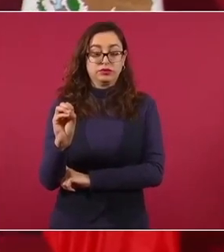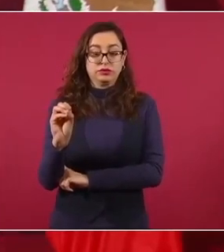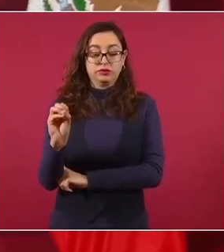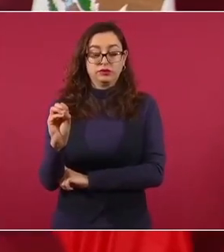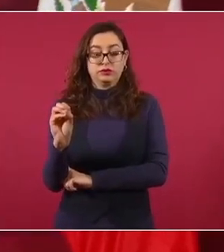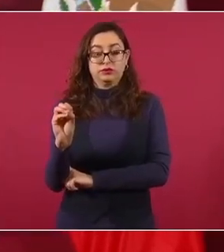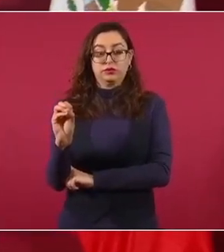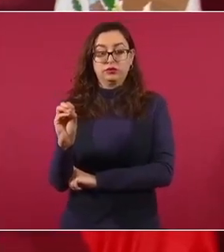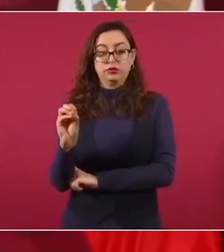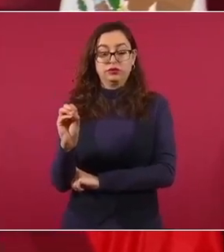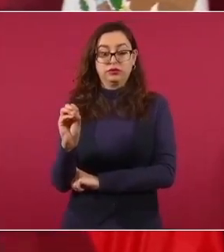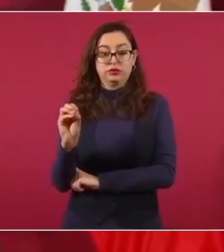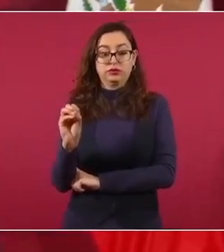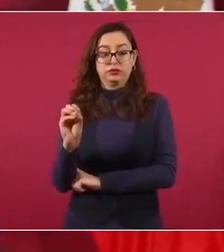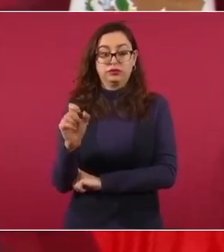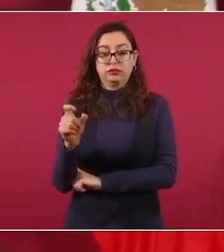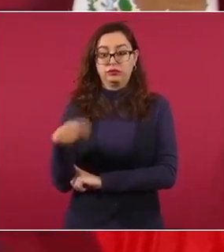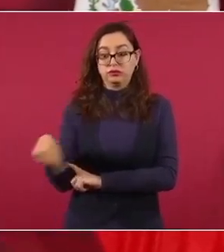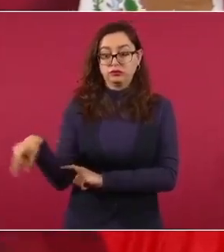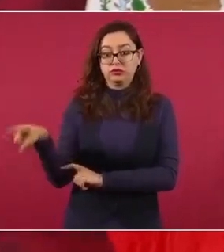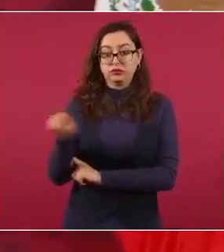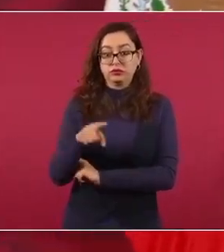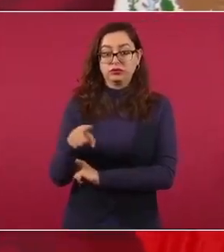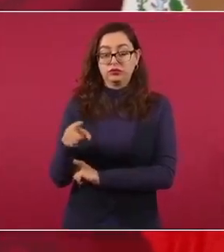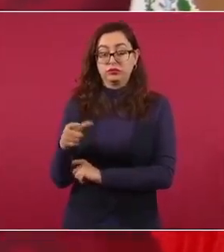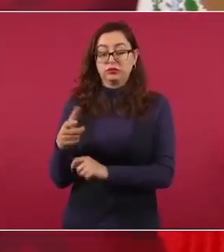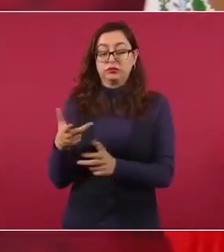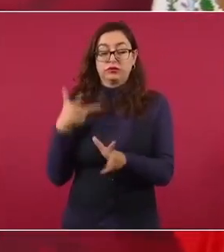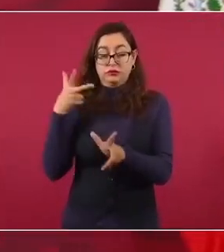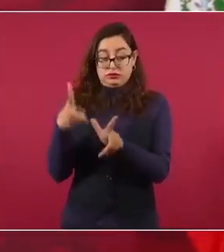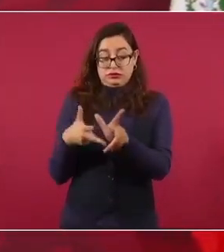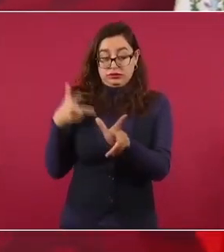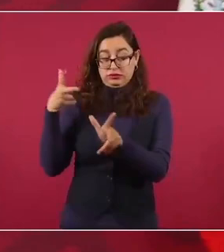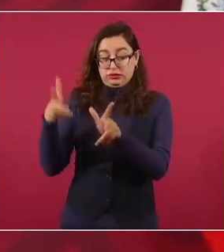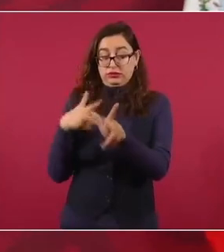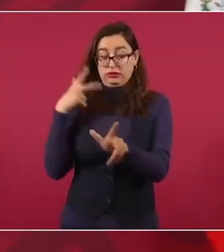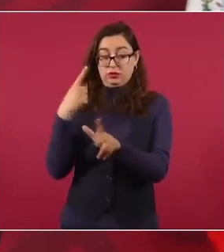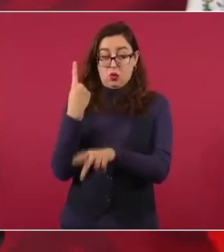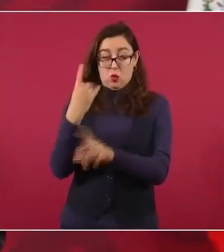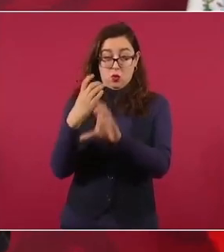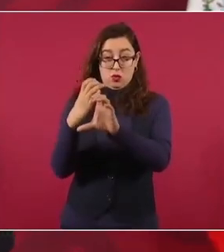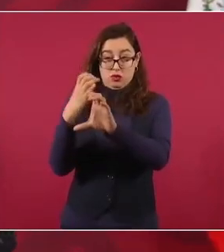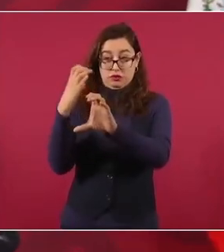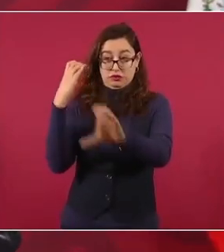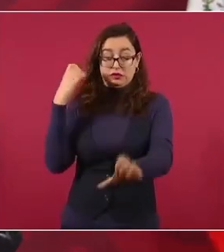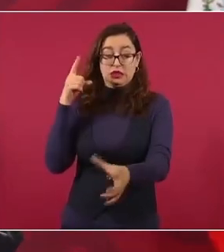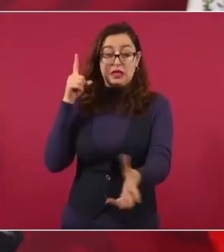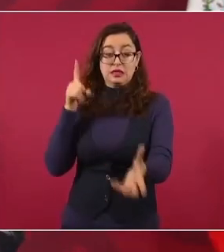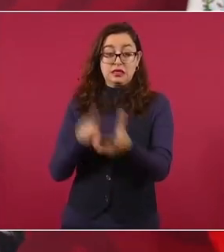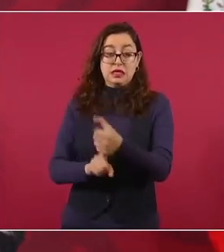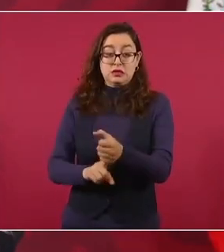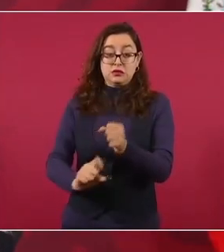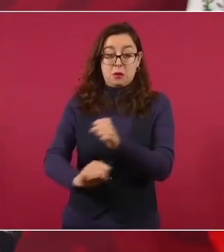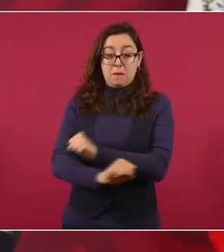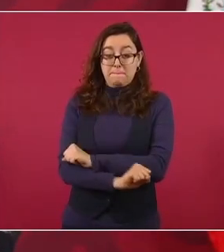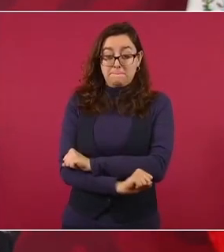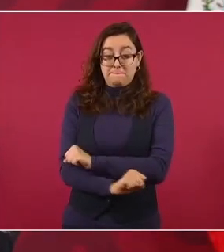un vagón lleno de dinamita al tren